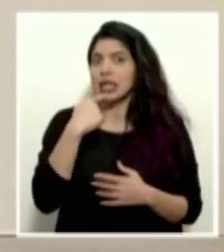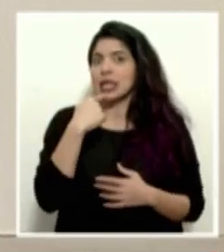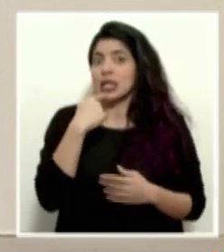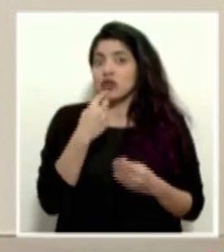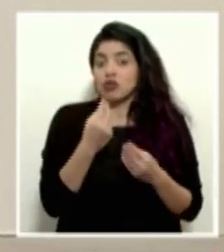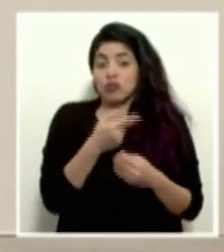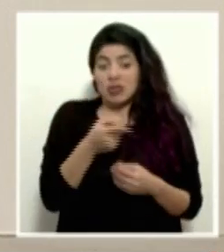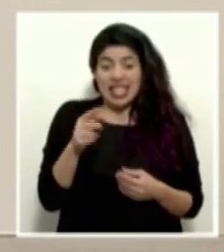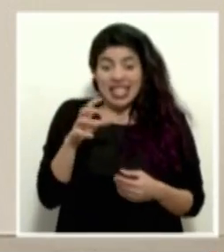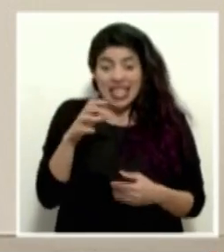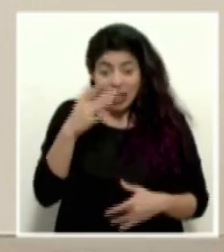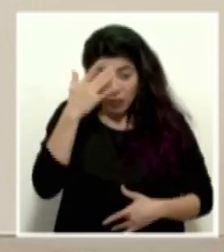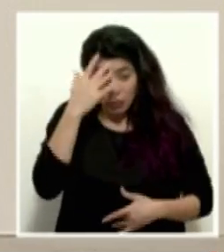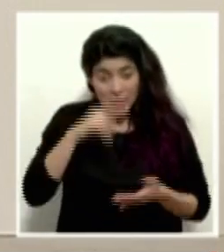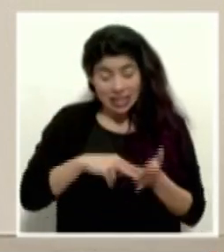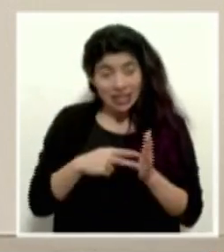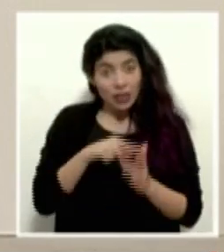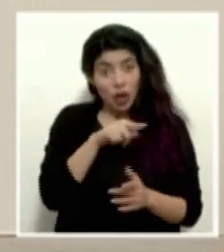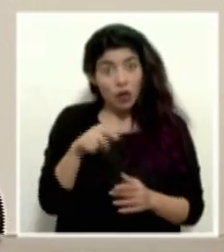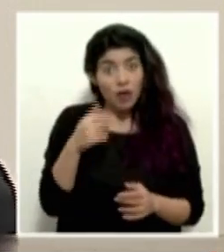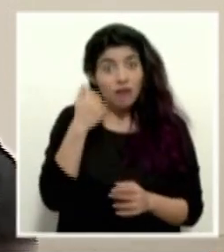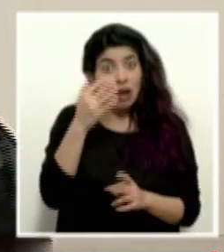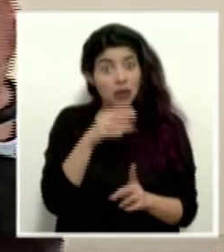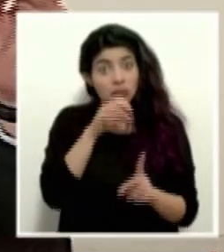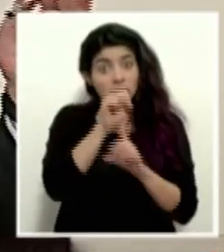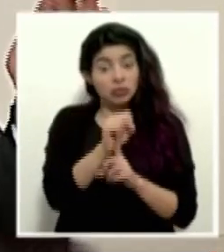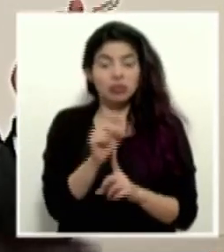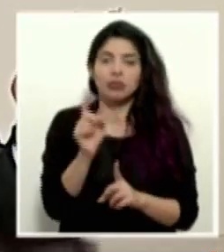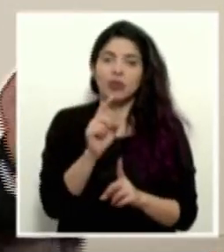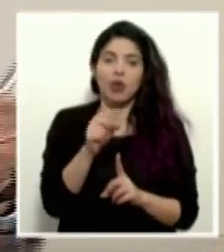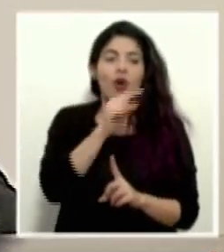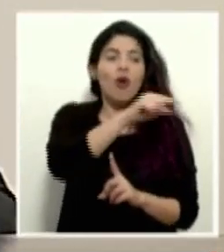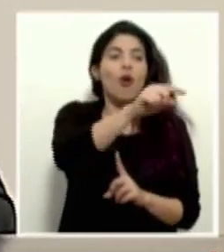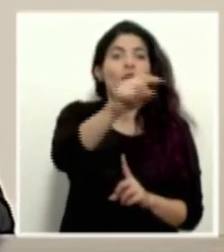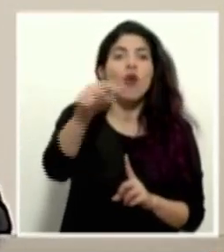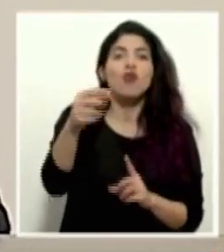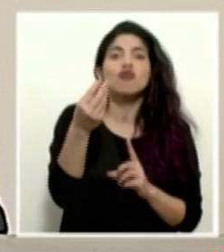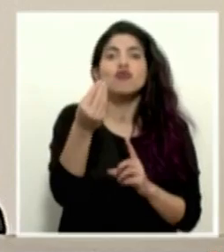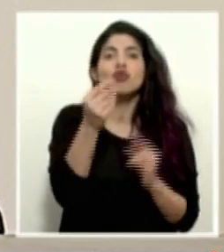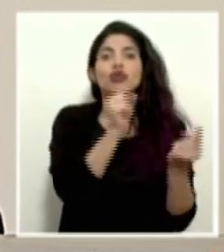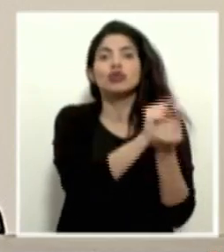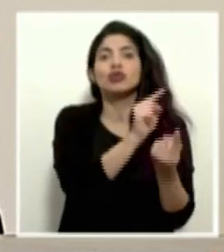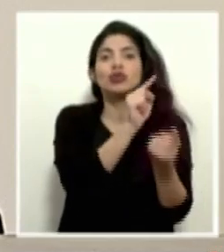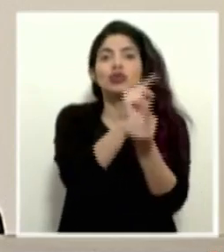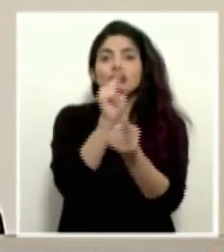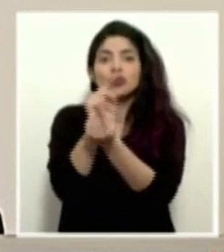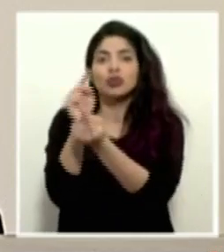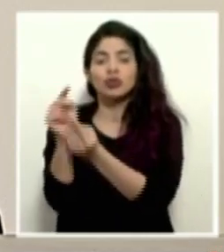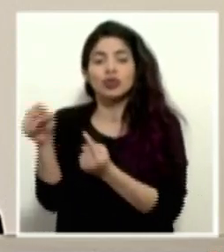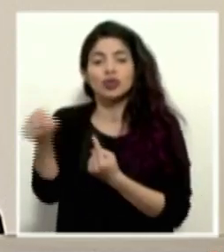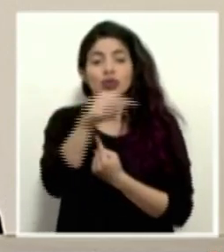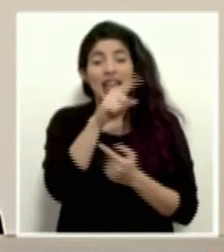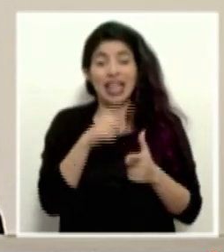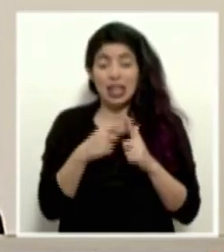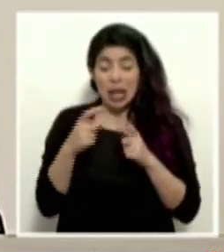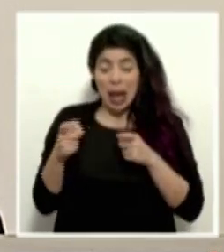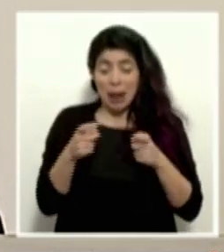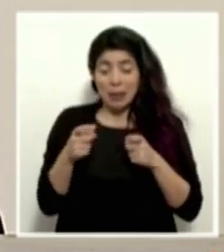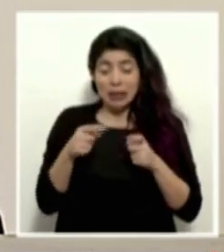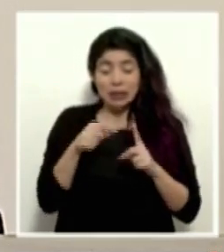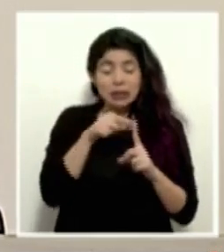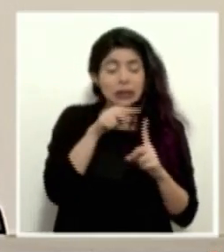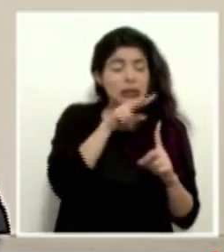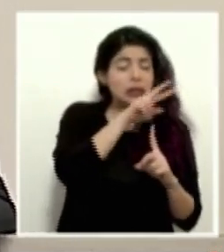muchos no son necesariamente identificados y que eso genera una cantidad enorme de contactos directos, en realidad la logística de esa